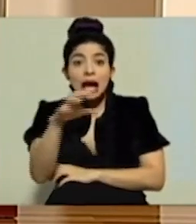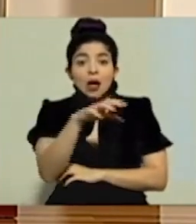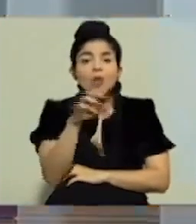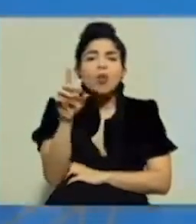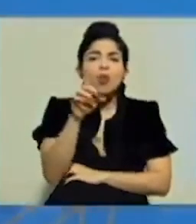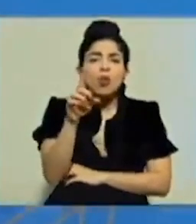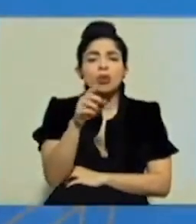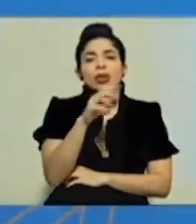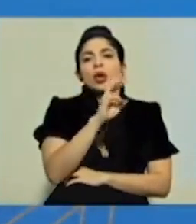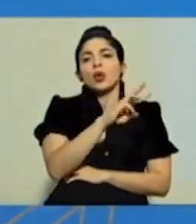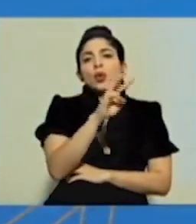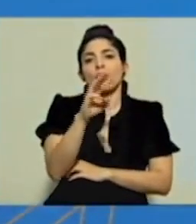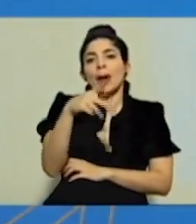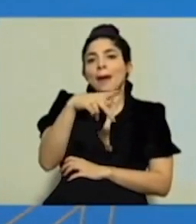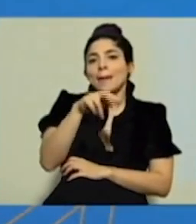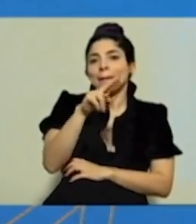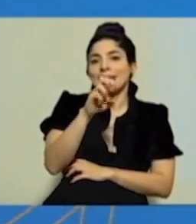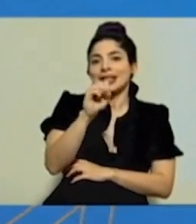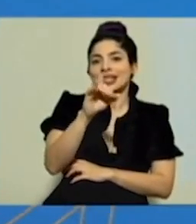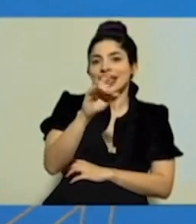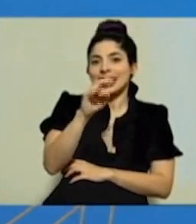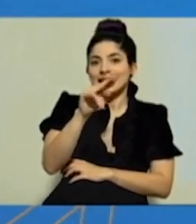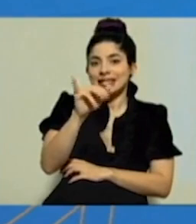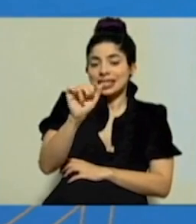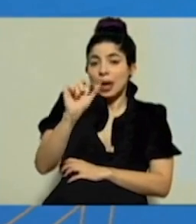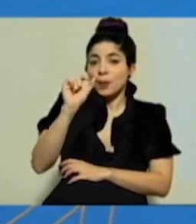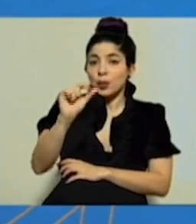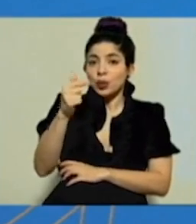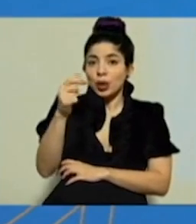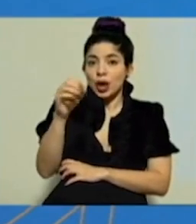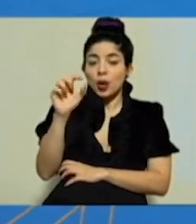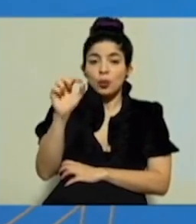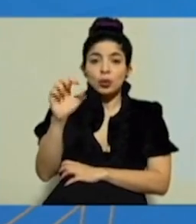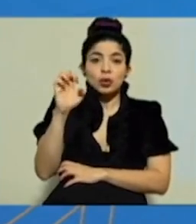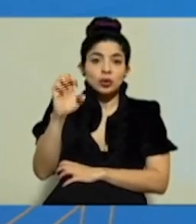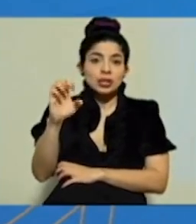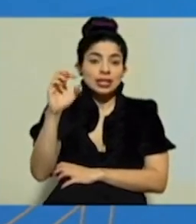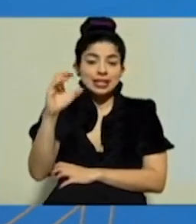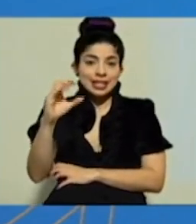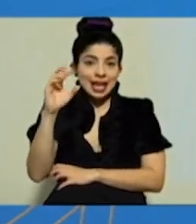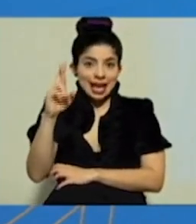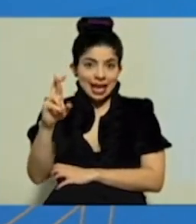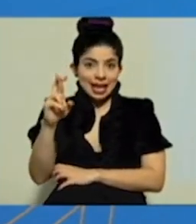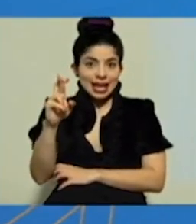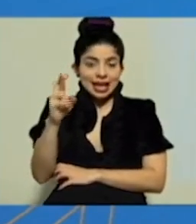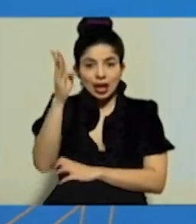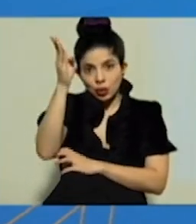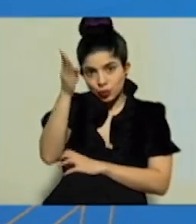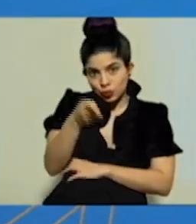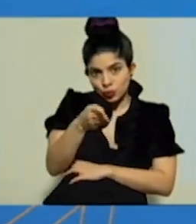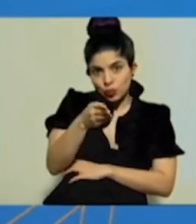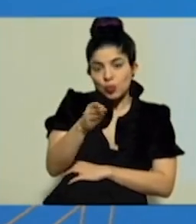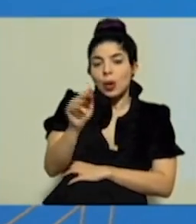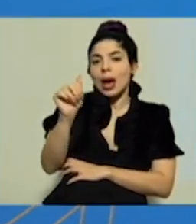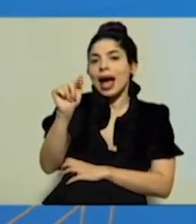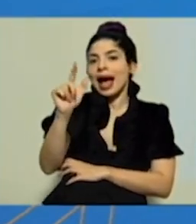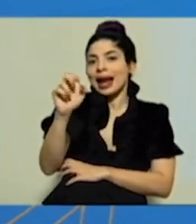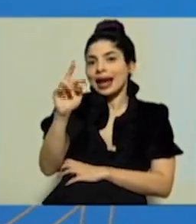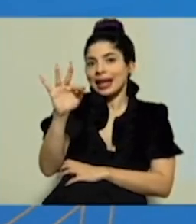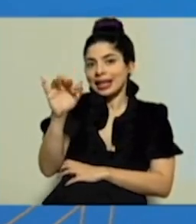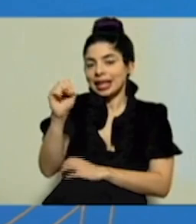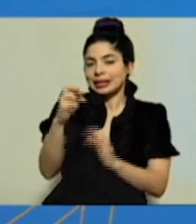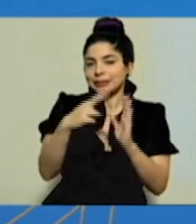visitar el sitio web presidencia.go.cr, rayita inclinada, alertas.